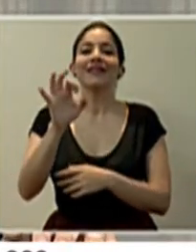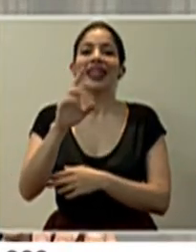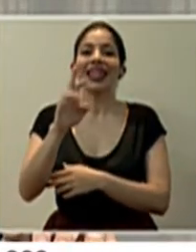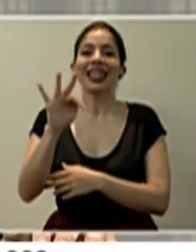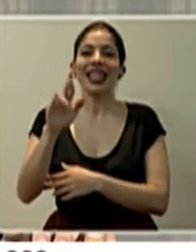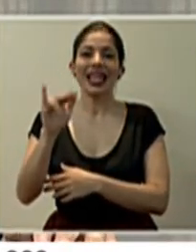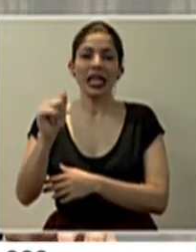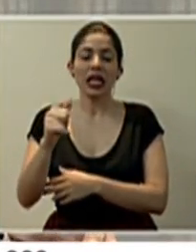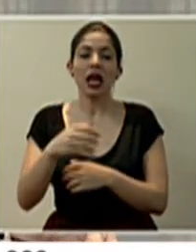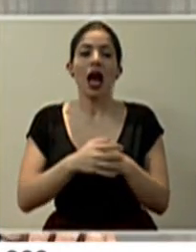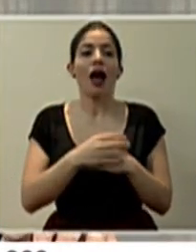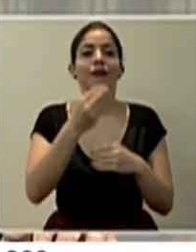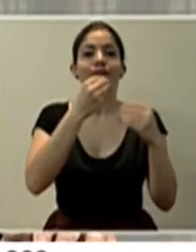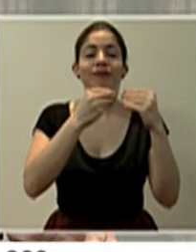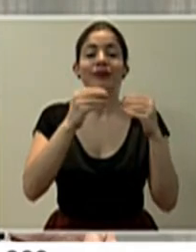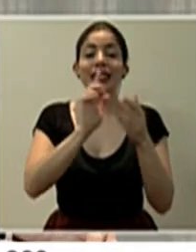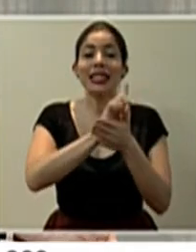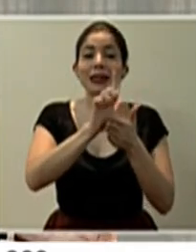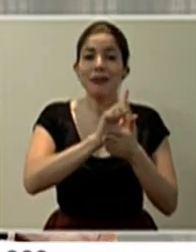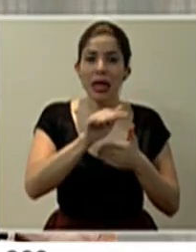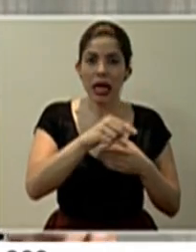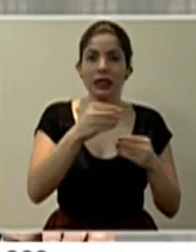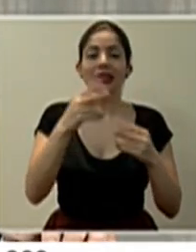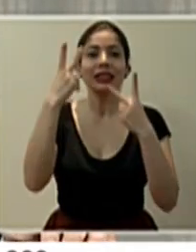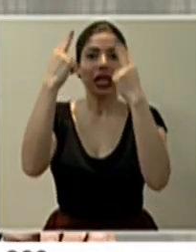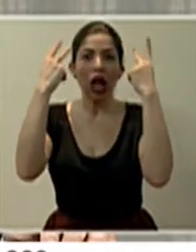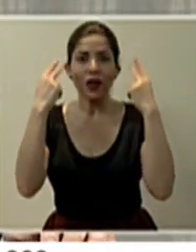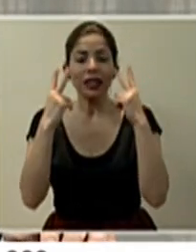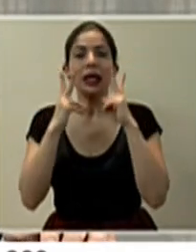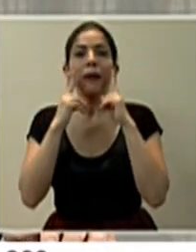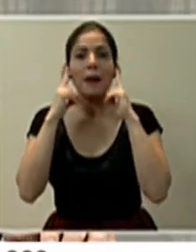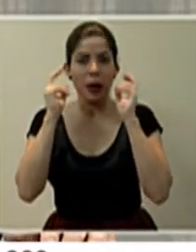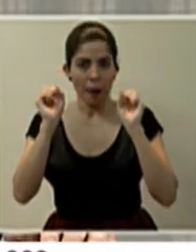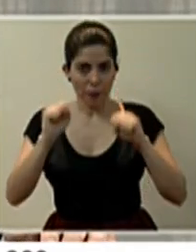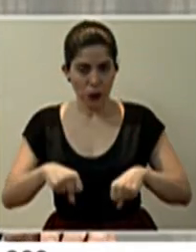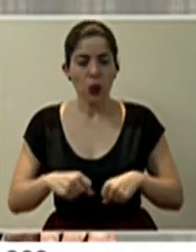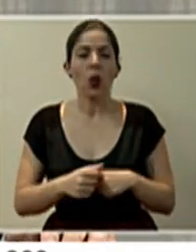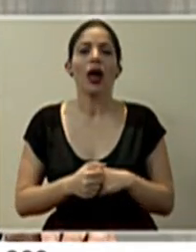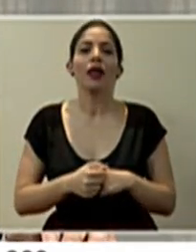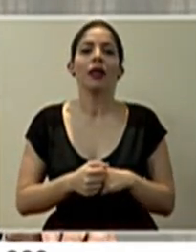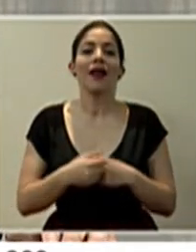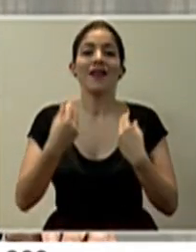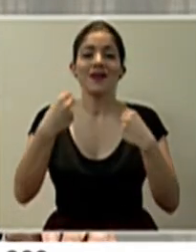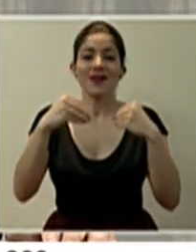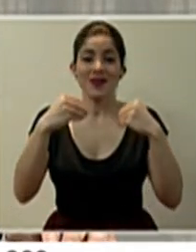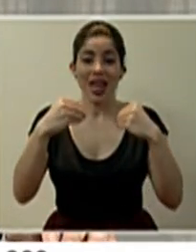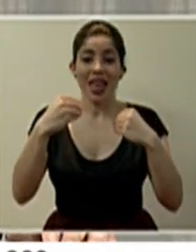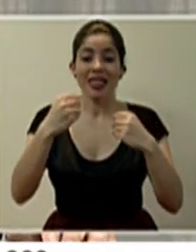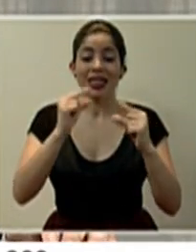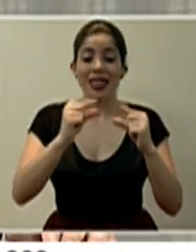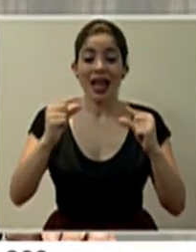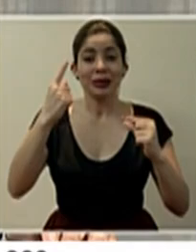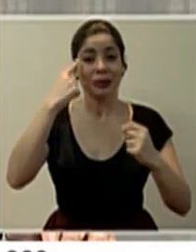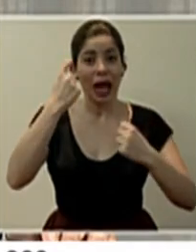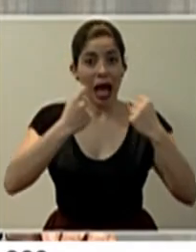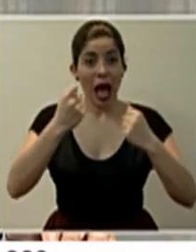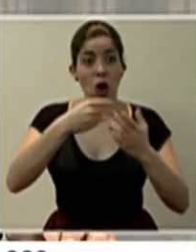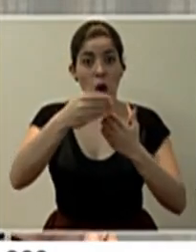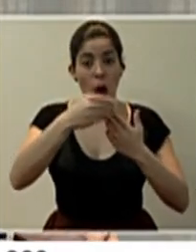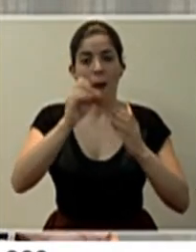establecimientos o ministros de higiene, salones de belleza o barberías, ventas de accesorios o partes de vehículos,